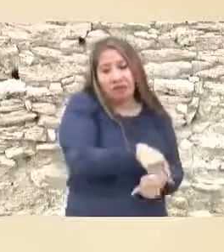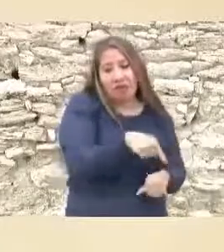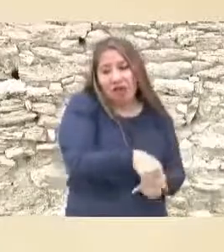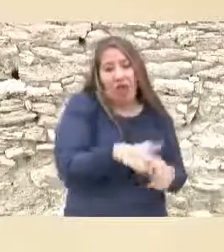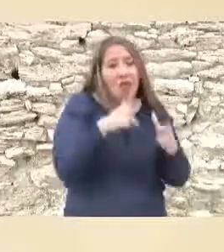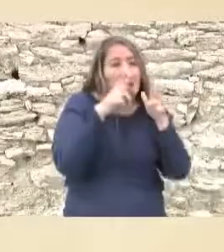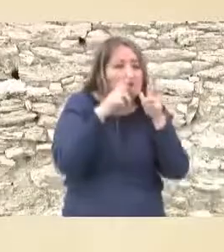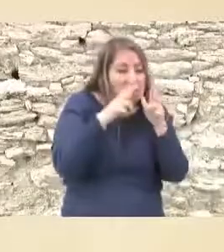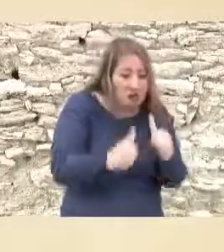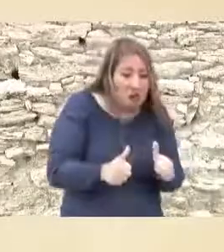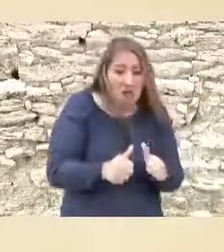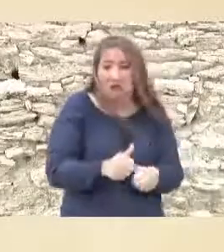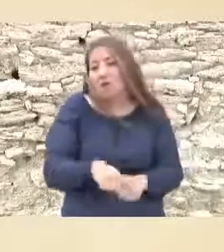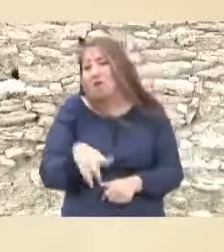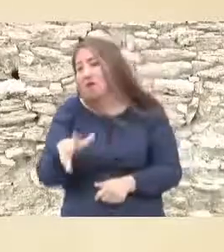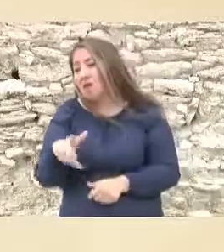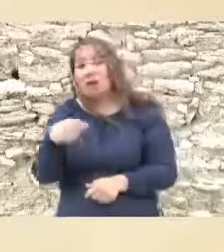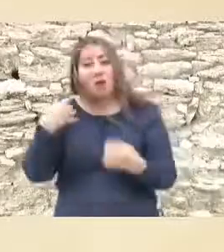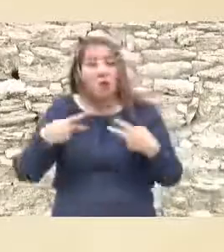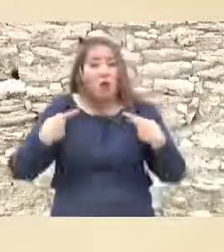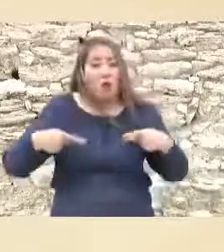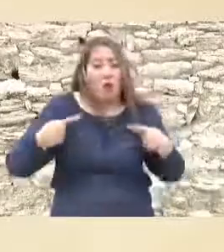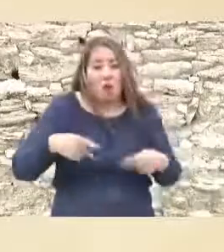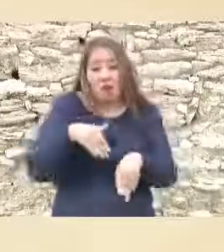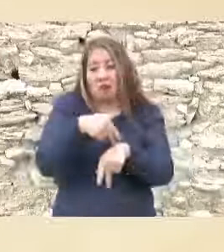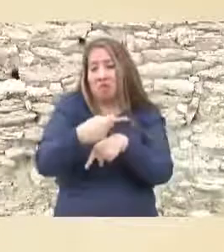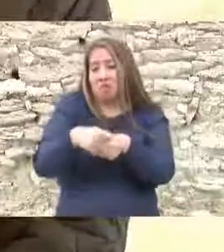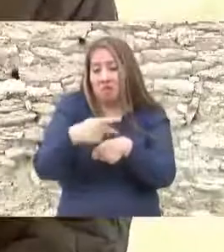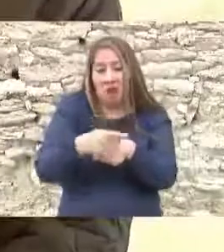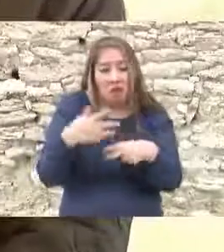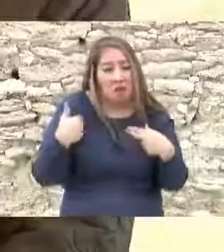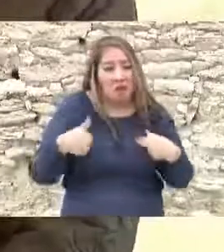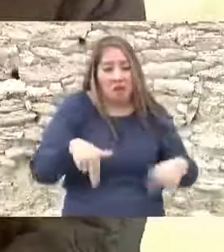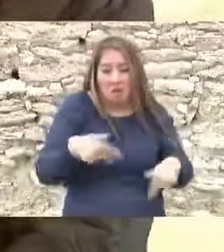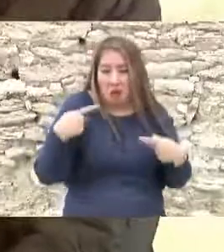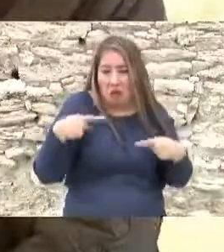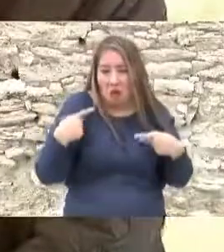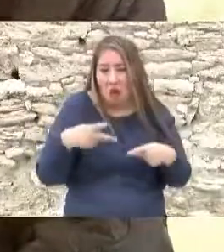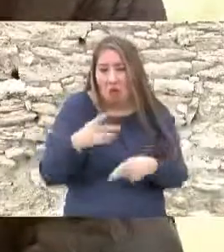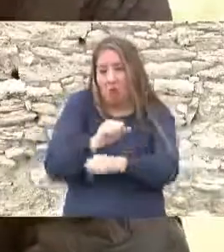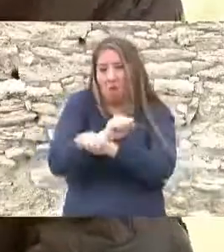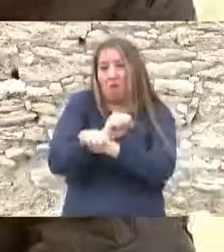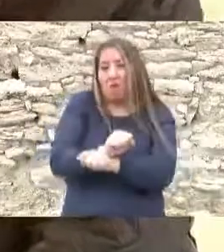haciendas con piones acasillados y es hasta 1914